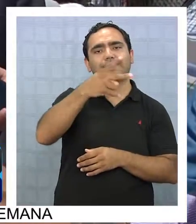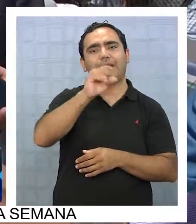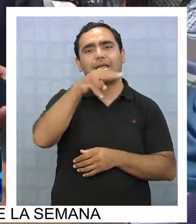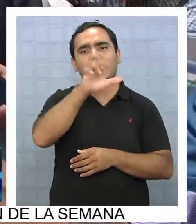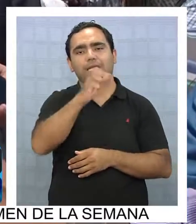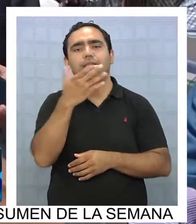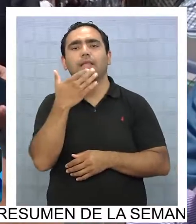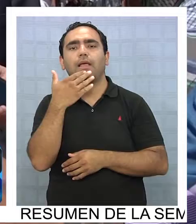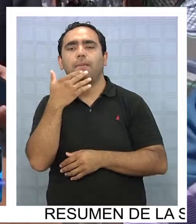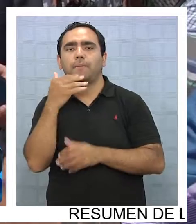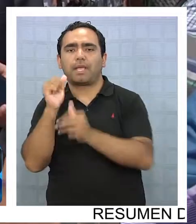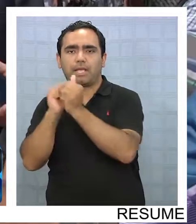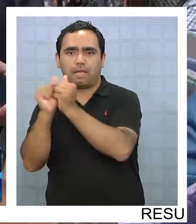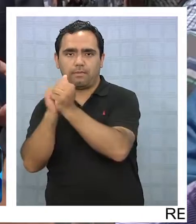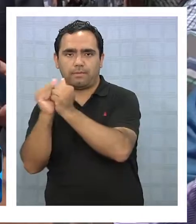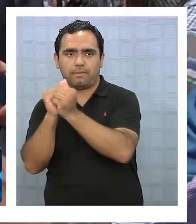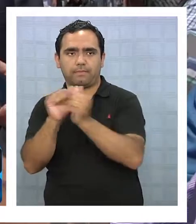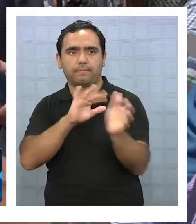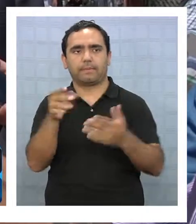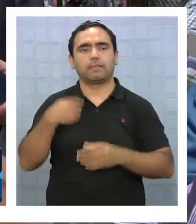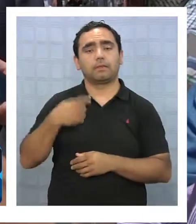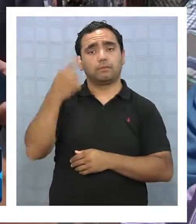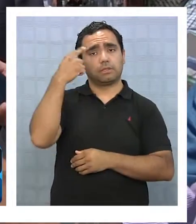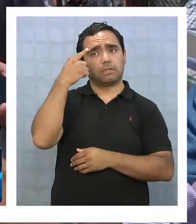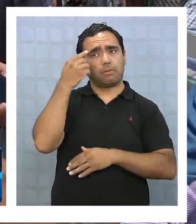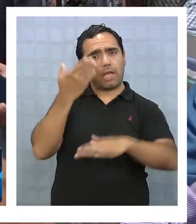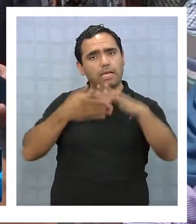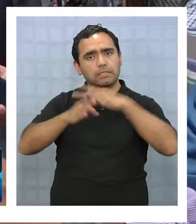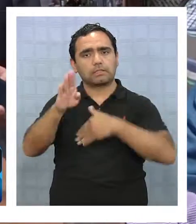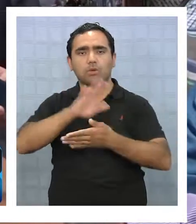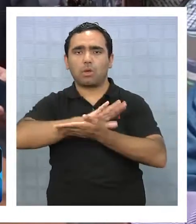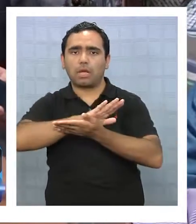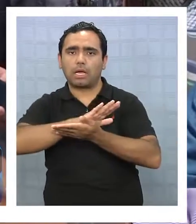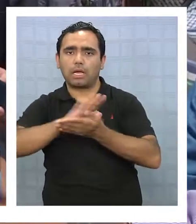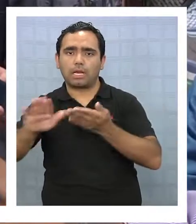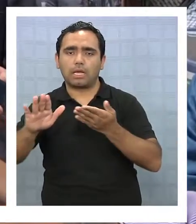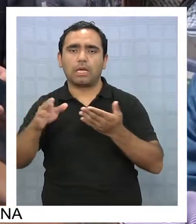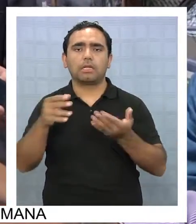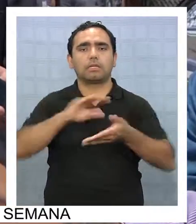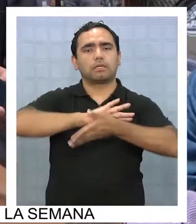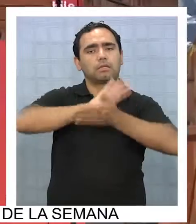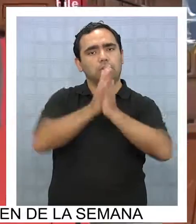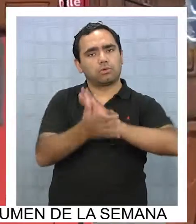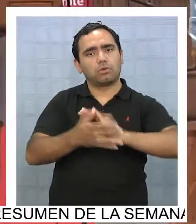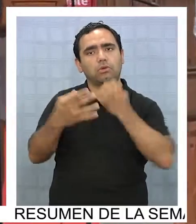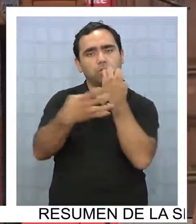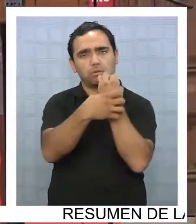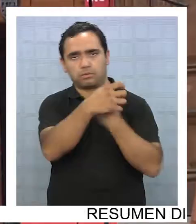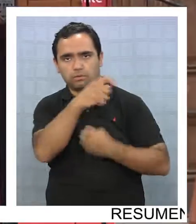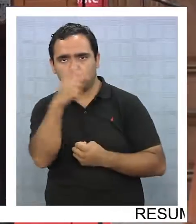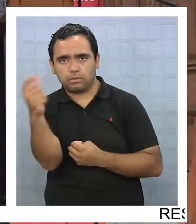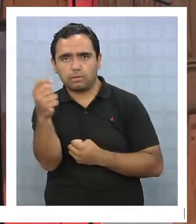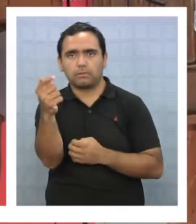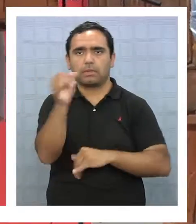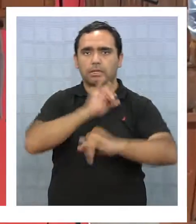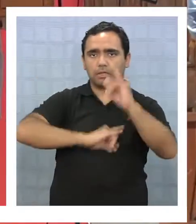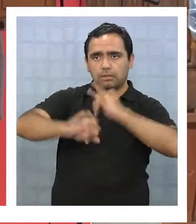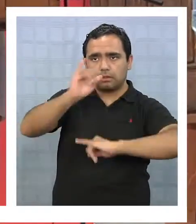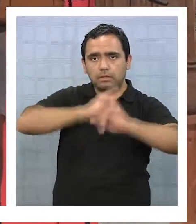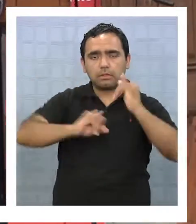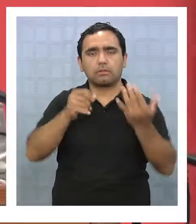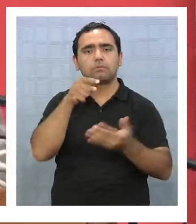tener un punto de acceso, o varios puntos, digamos, de acceso gratuito en todas las comunas de nuestra región, lo que va a permitir es justamente